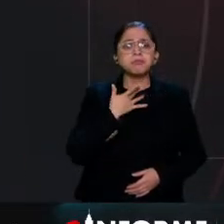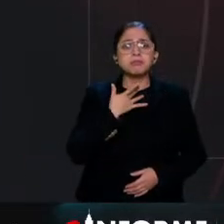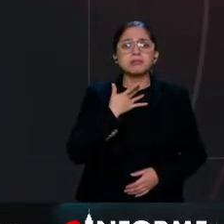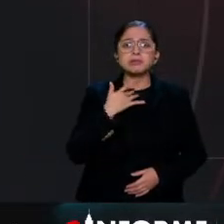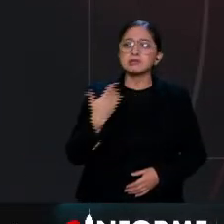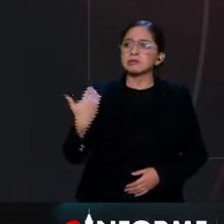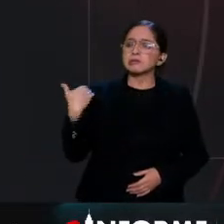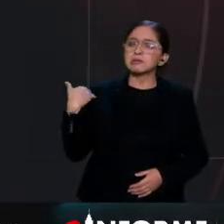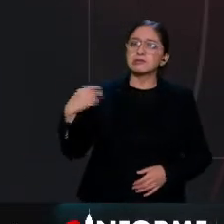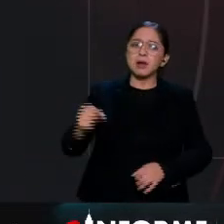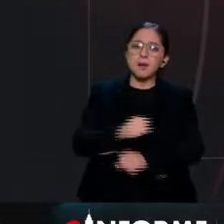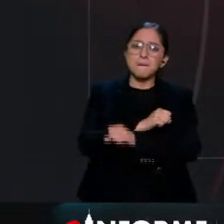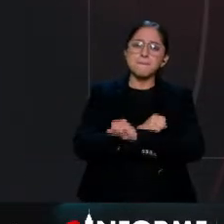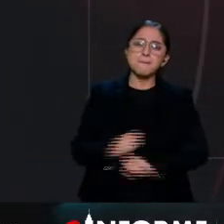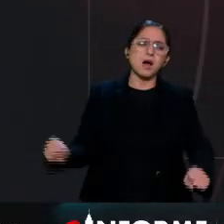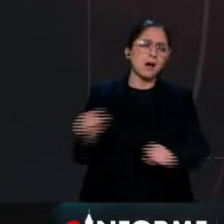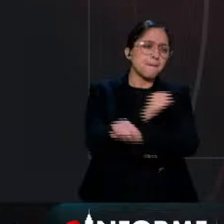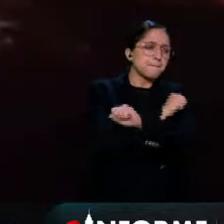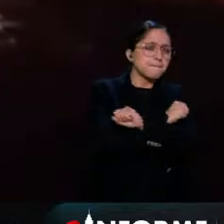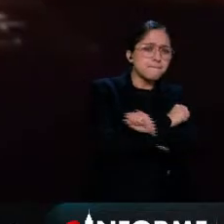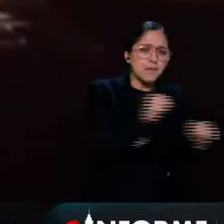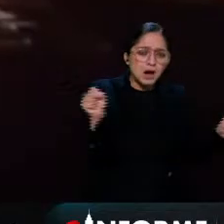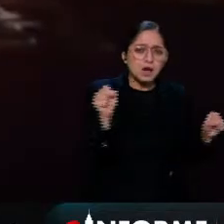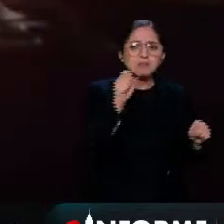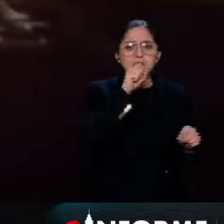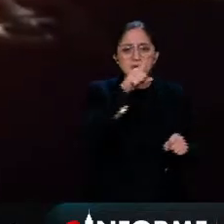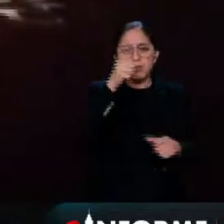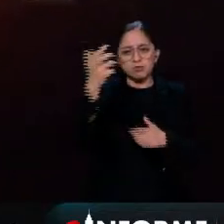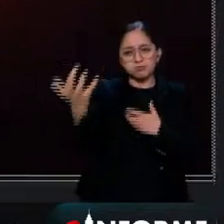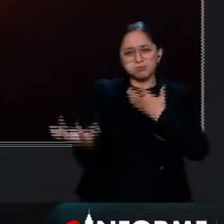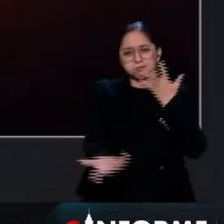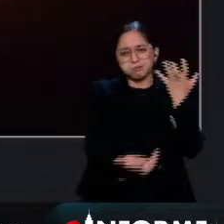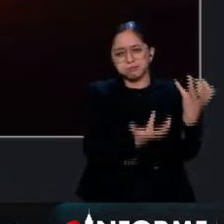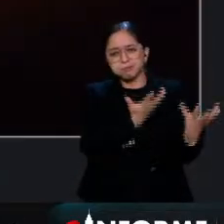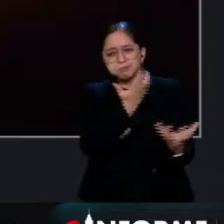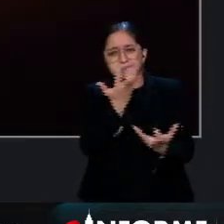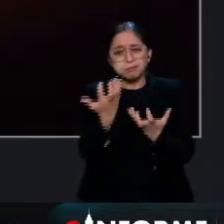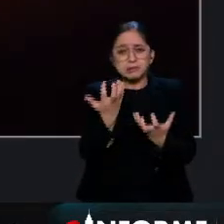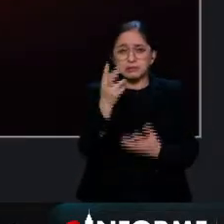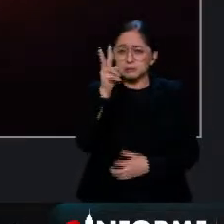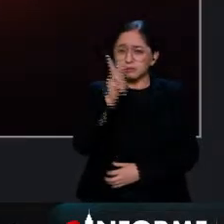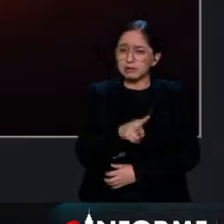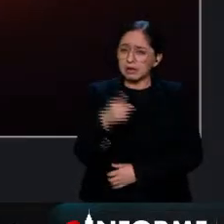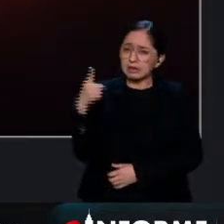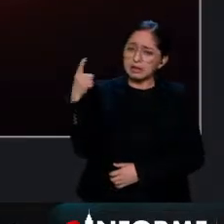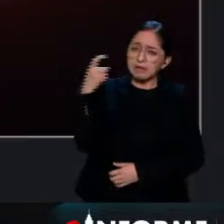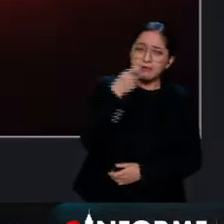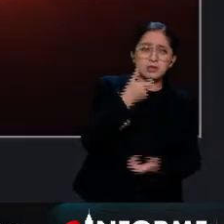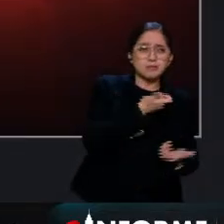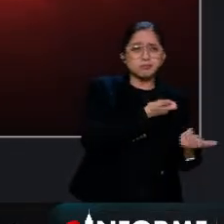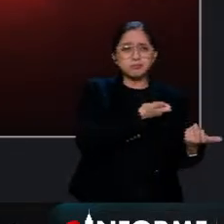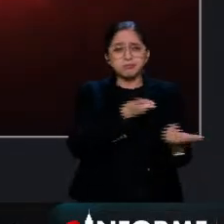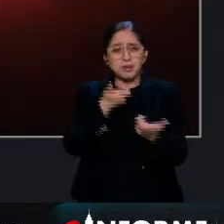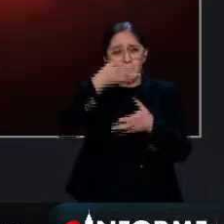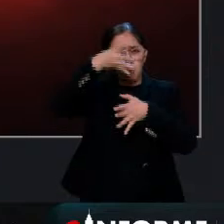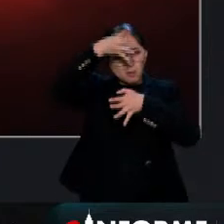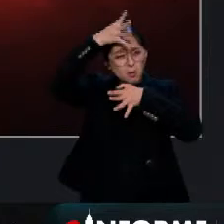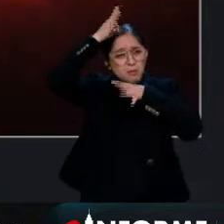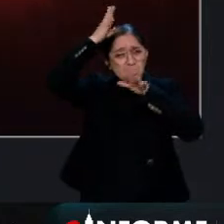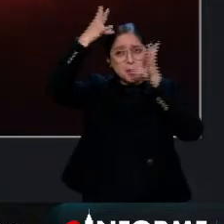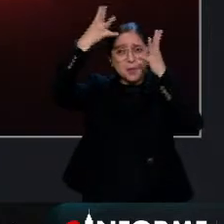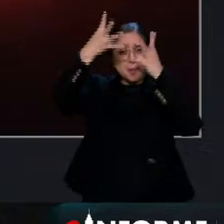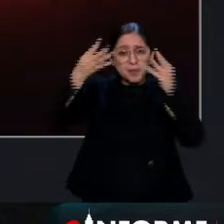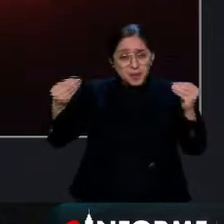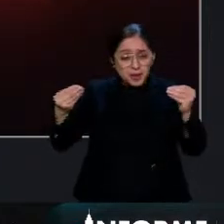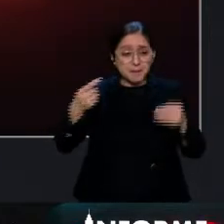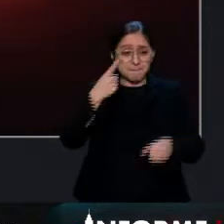incendio que generó varias explosiones y la presencia de fuego en la zona. Fuego que no pudo ser sofocado pese a la labor de los bomberos. Las llamas del primer